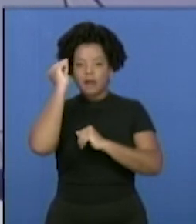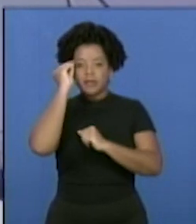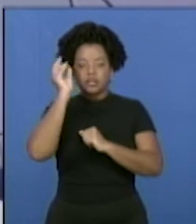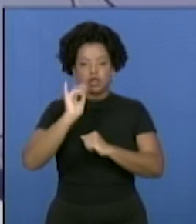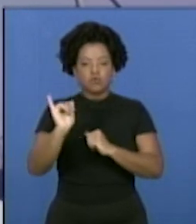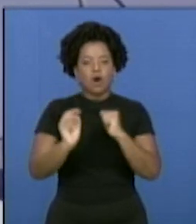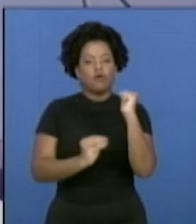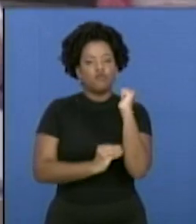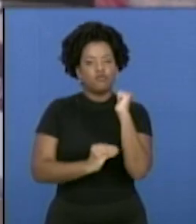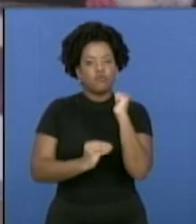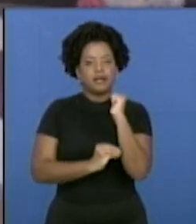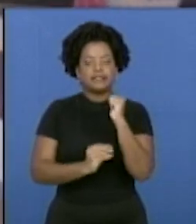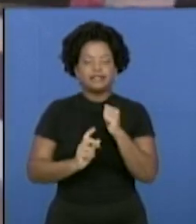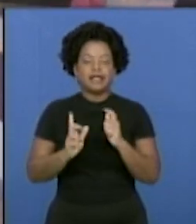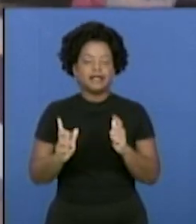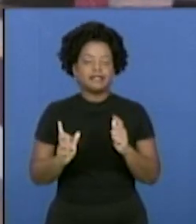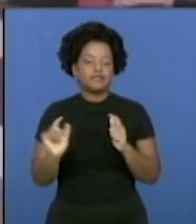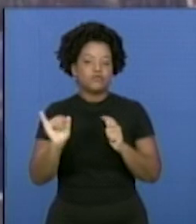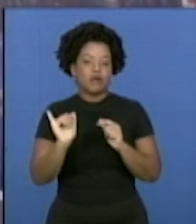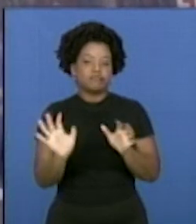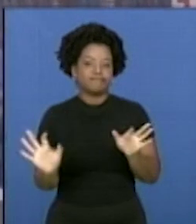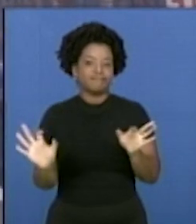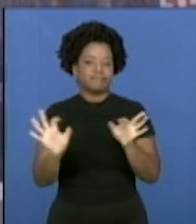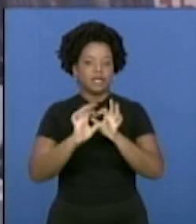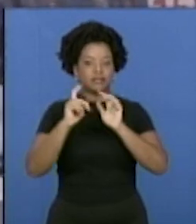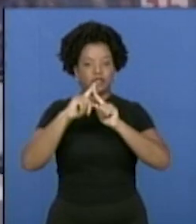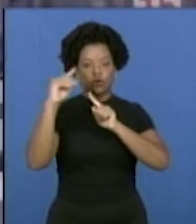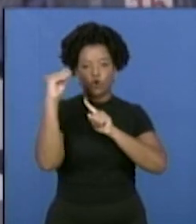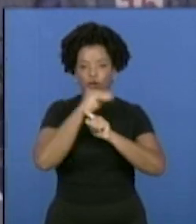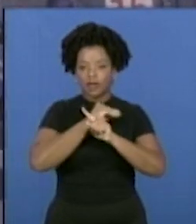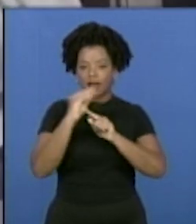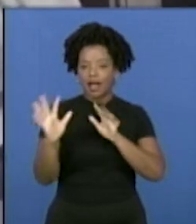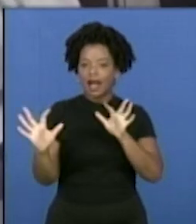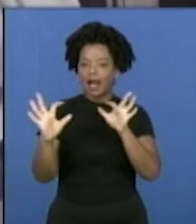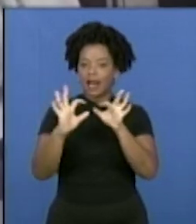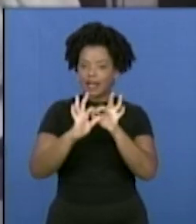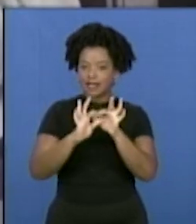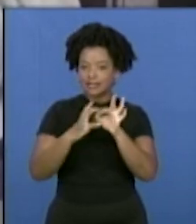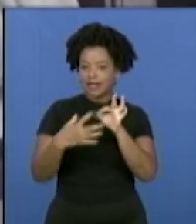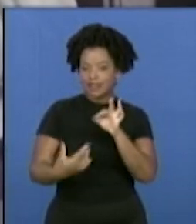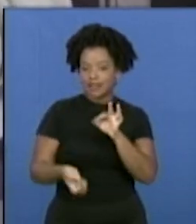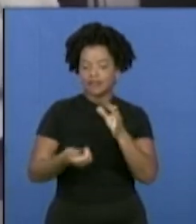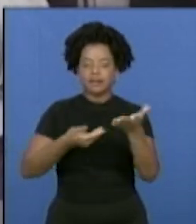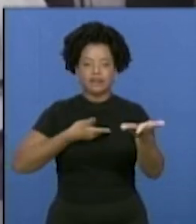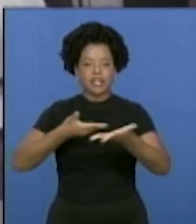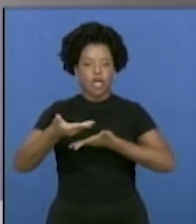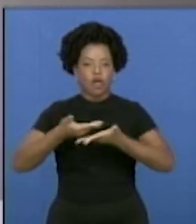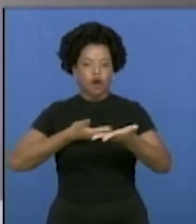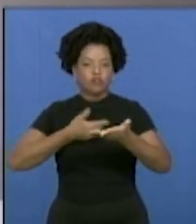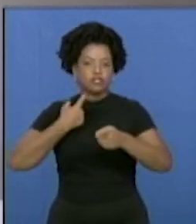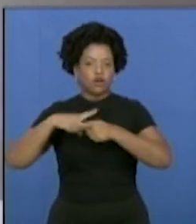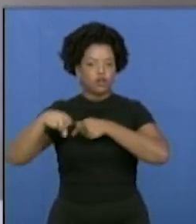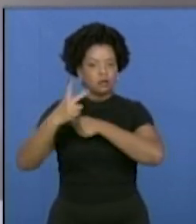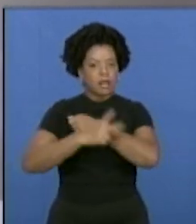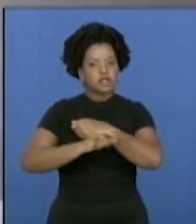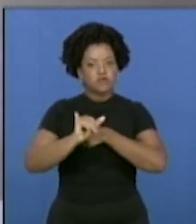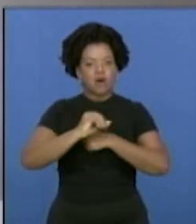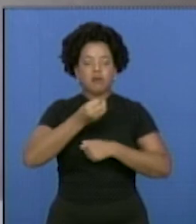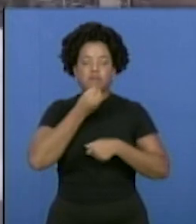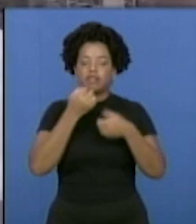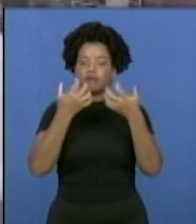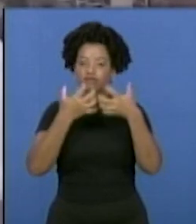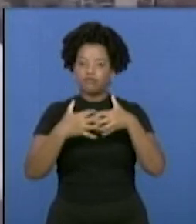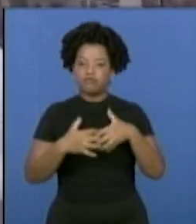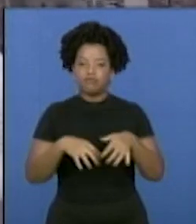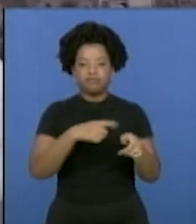de asociaciones tecnológicas y el establecimiento de alianzas en aras de sustituir importaciones, desarrollar una gestión ambiental responsable por